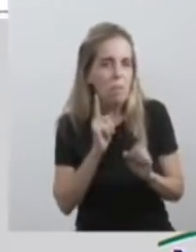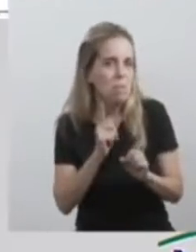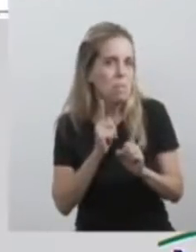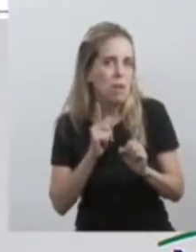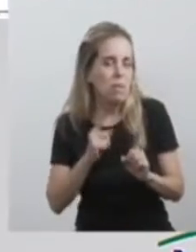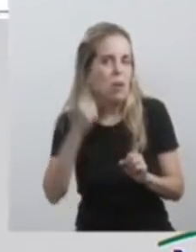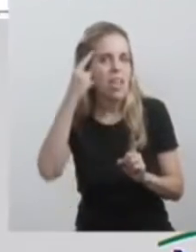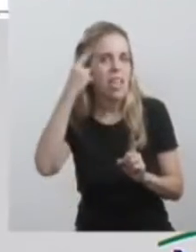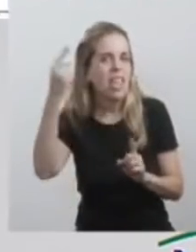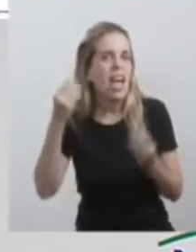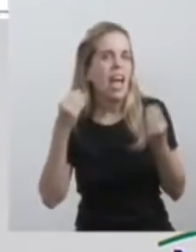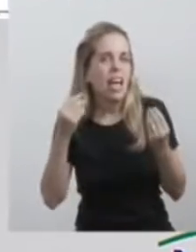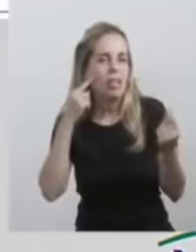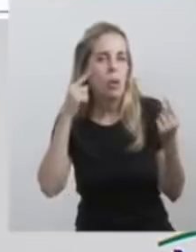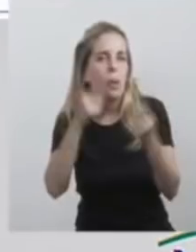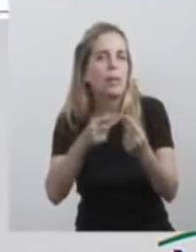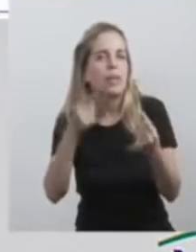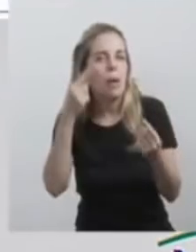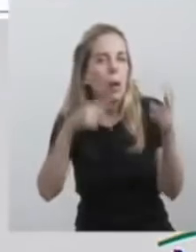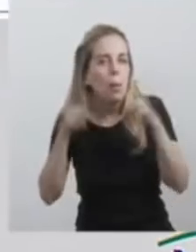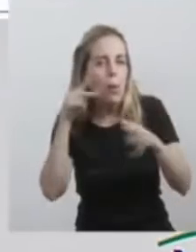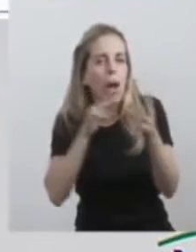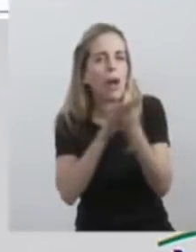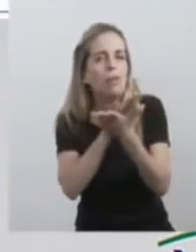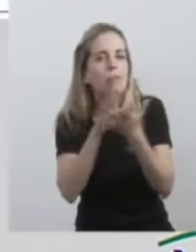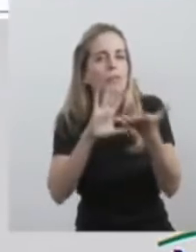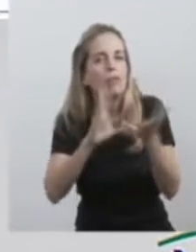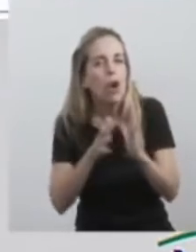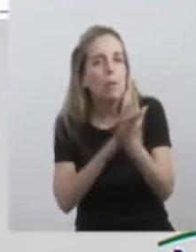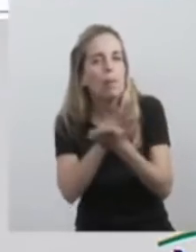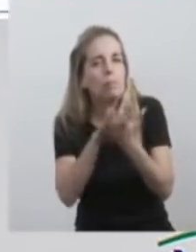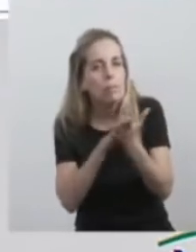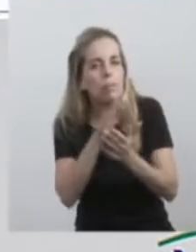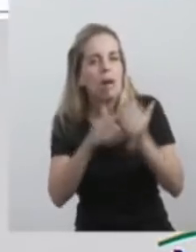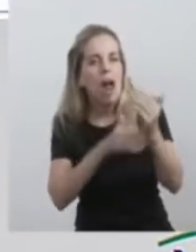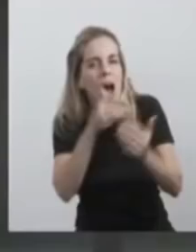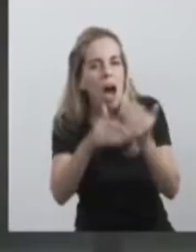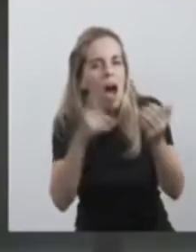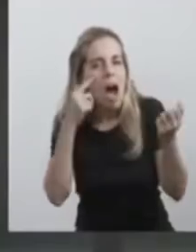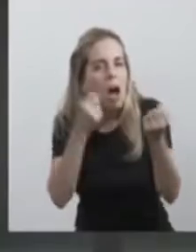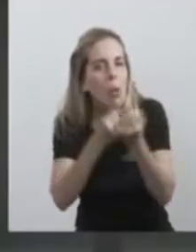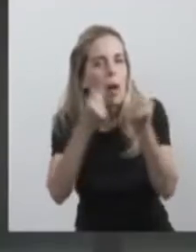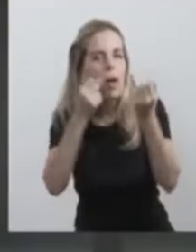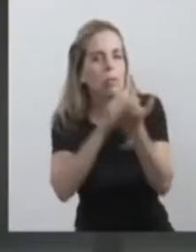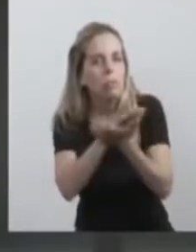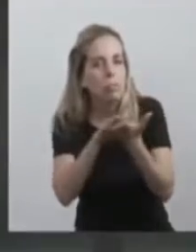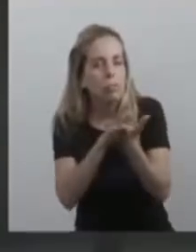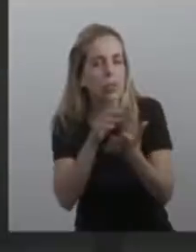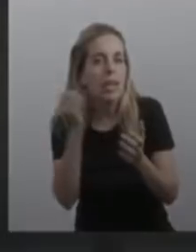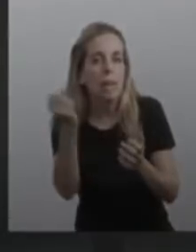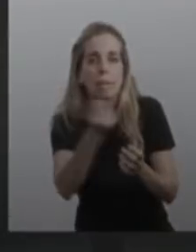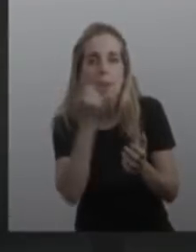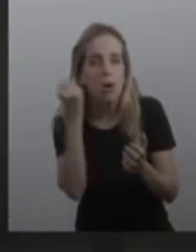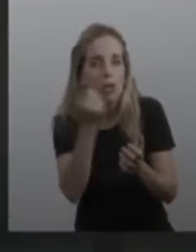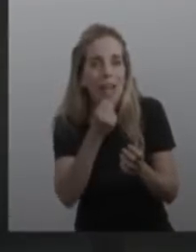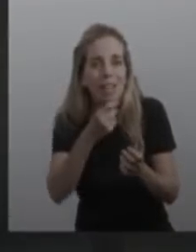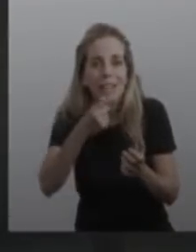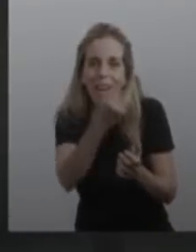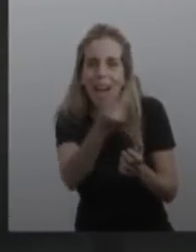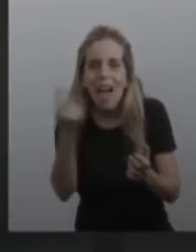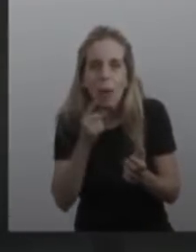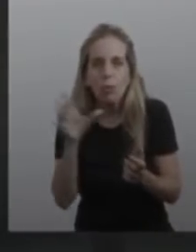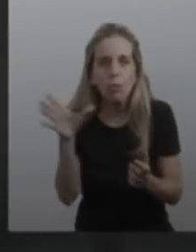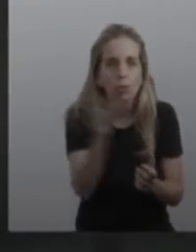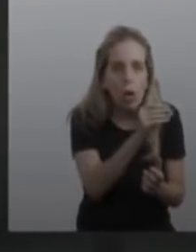encontrando mecanismos para avanzar, mecanismos de consenso. Y que fundamentalmente todos podamos sentirnos